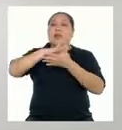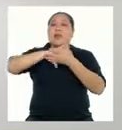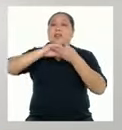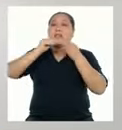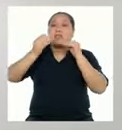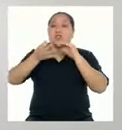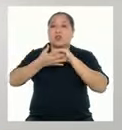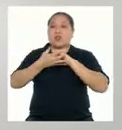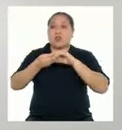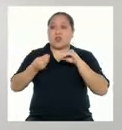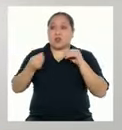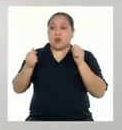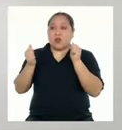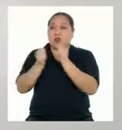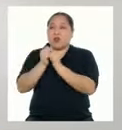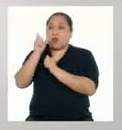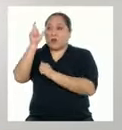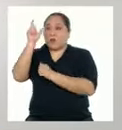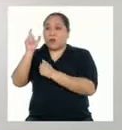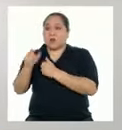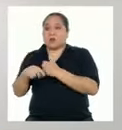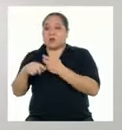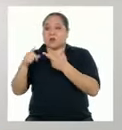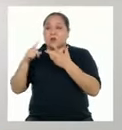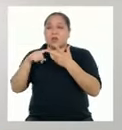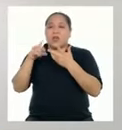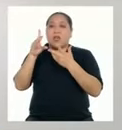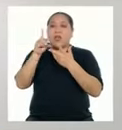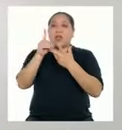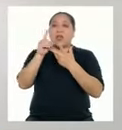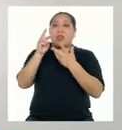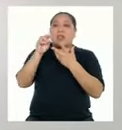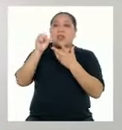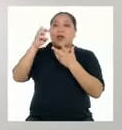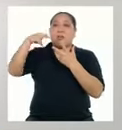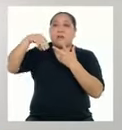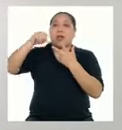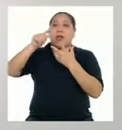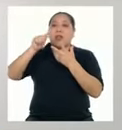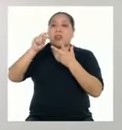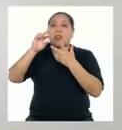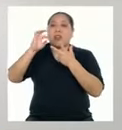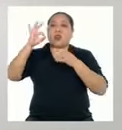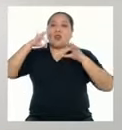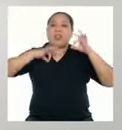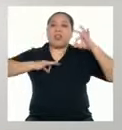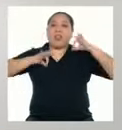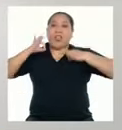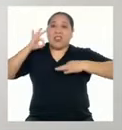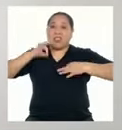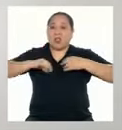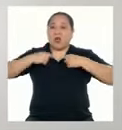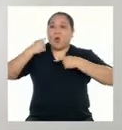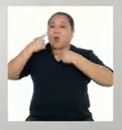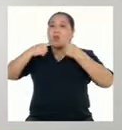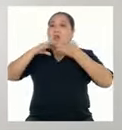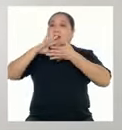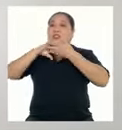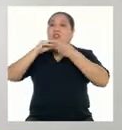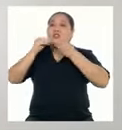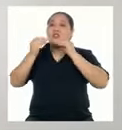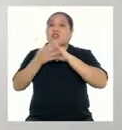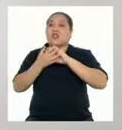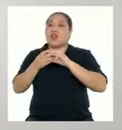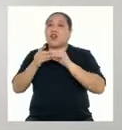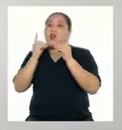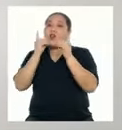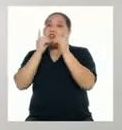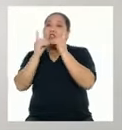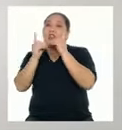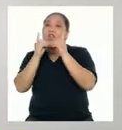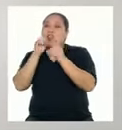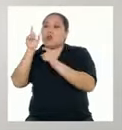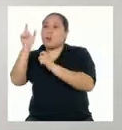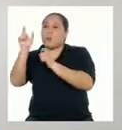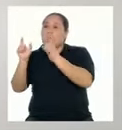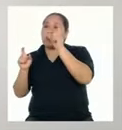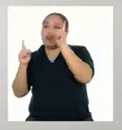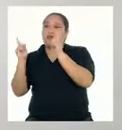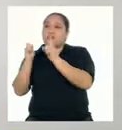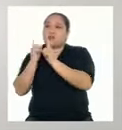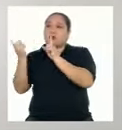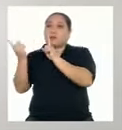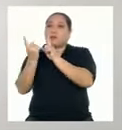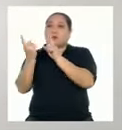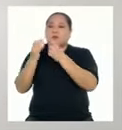a través de un narrador El dramático o teatral Que cuenta una historia a través de diálogos entre